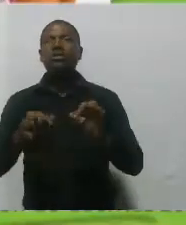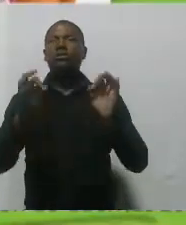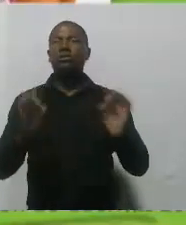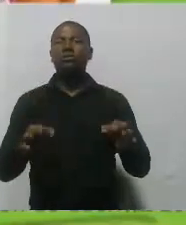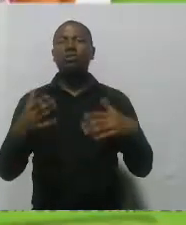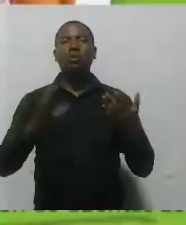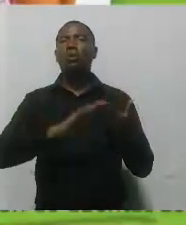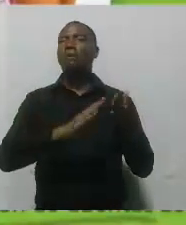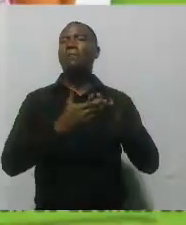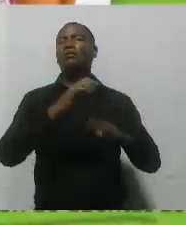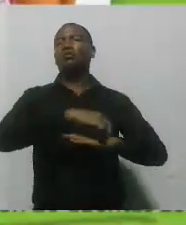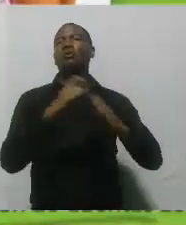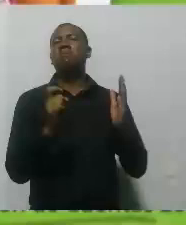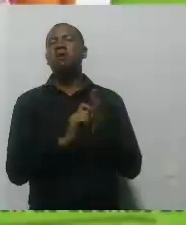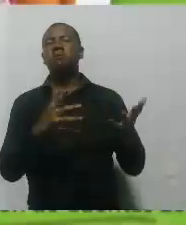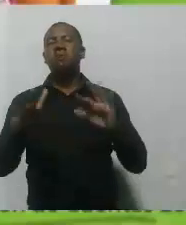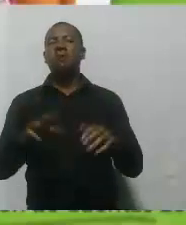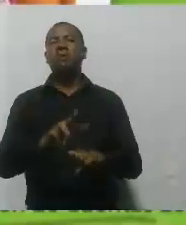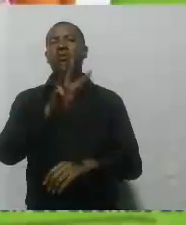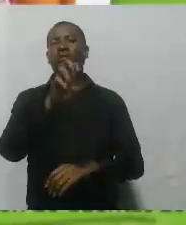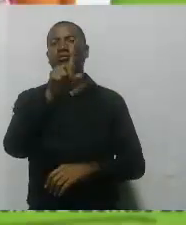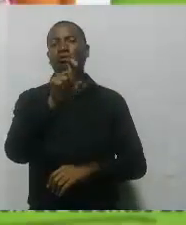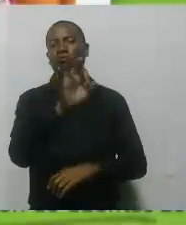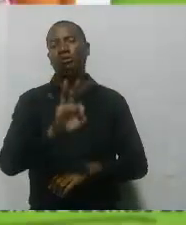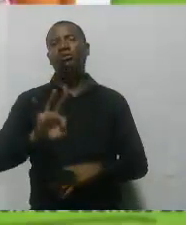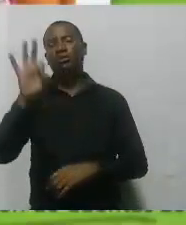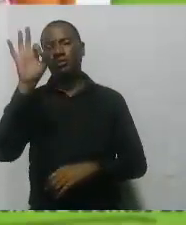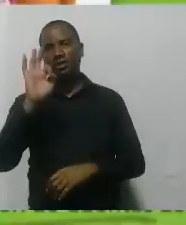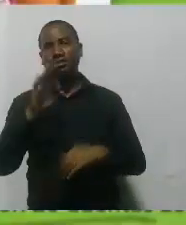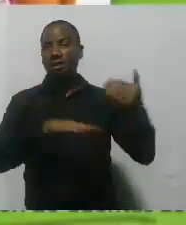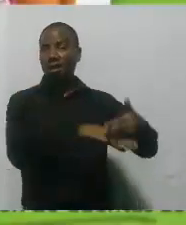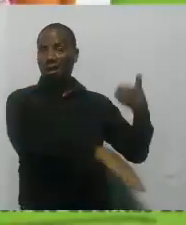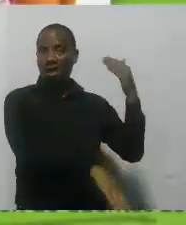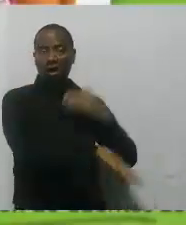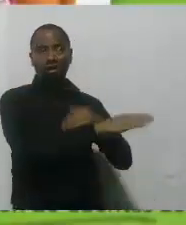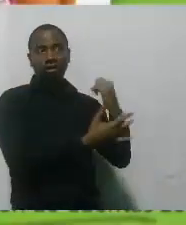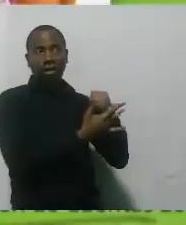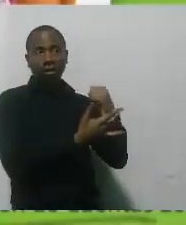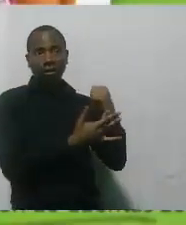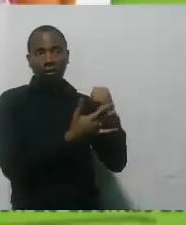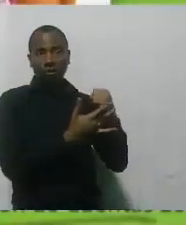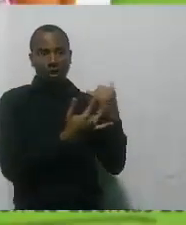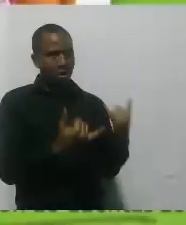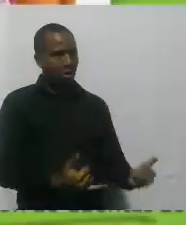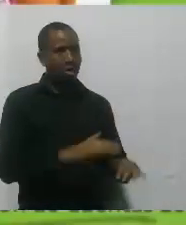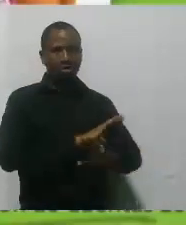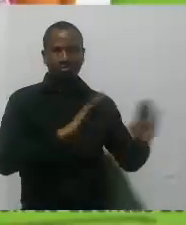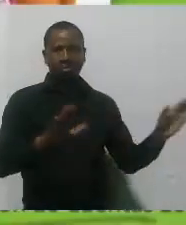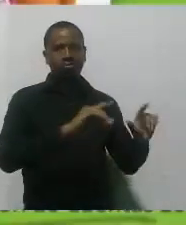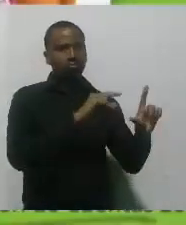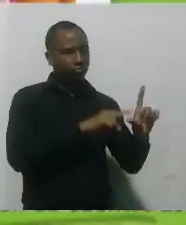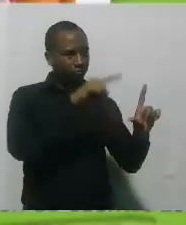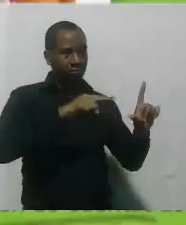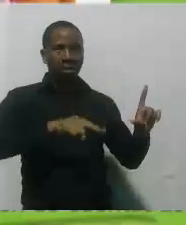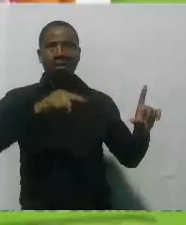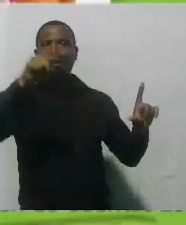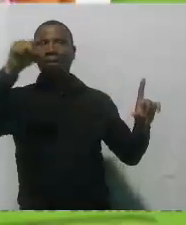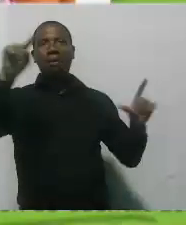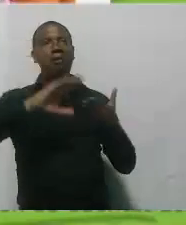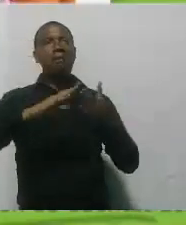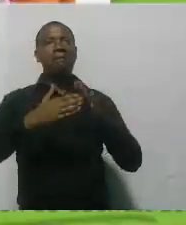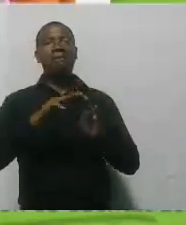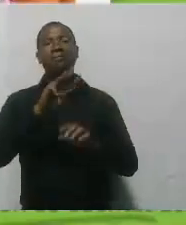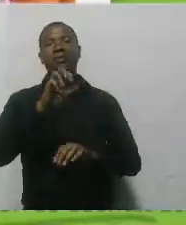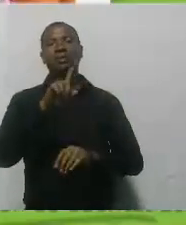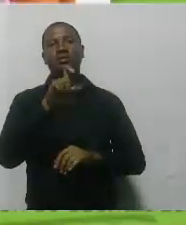ciudadanía en un ochenta y seis por ciento del déficit encontrado. Y en la infraestructura deportiva porque no